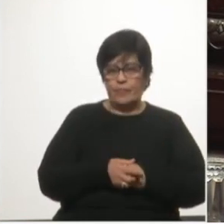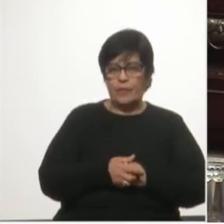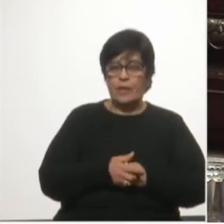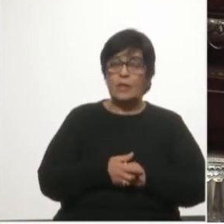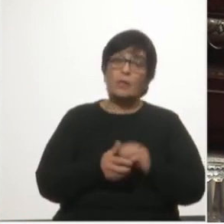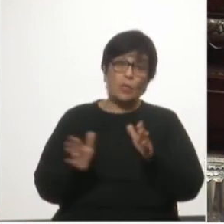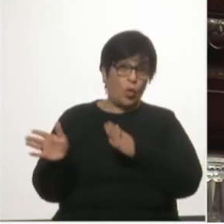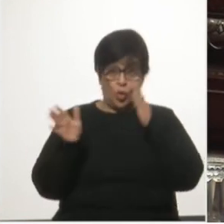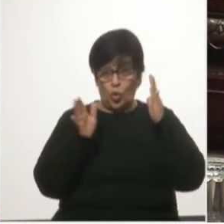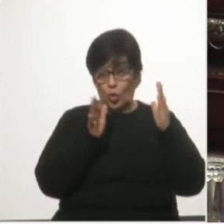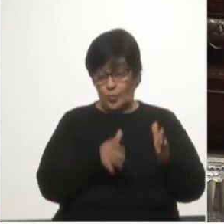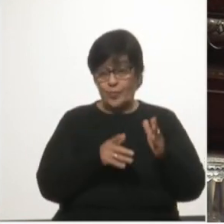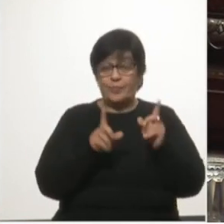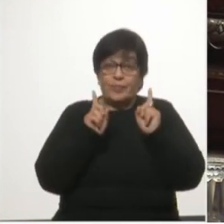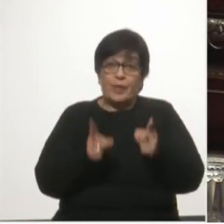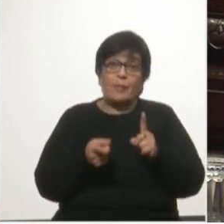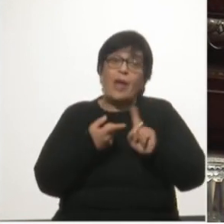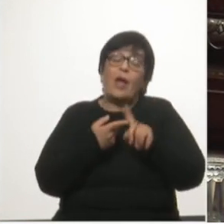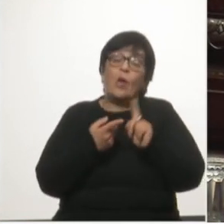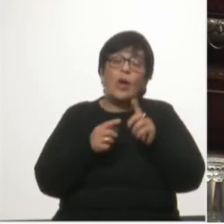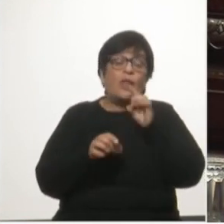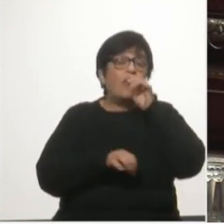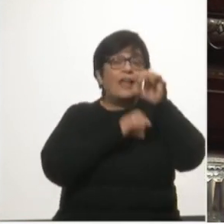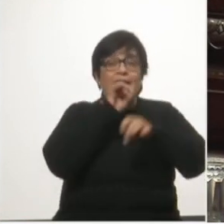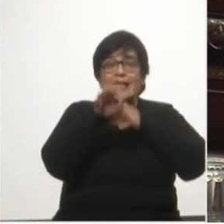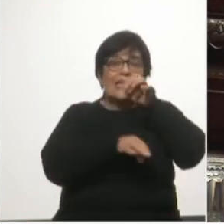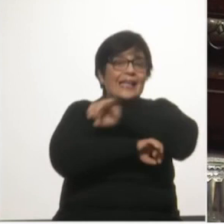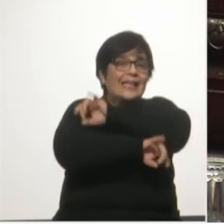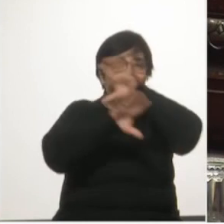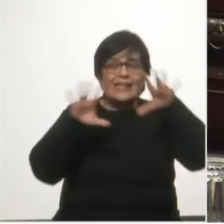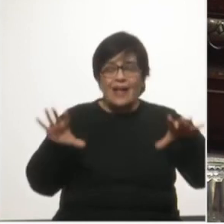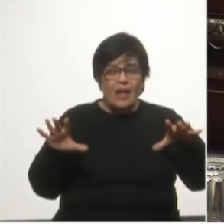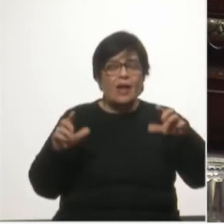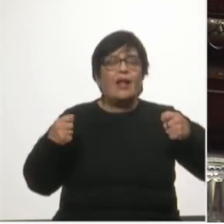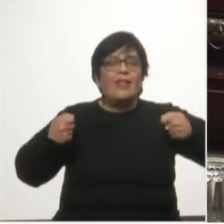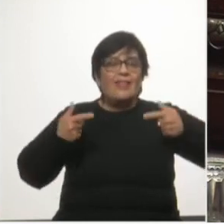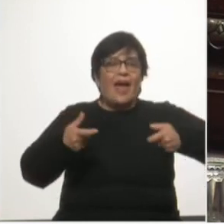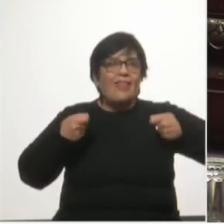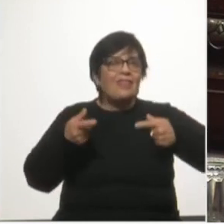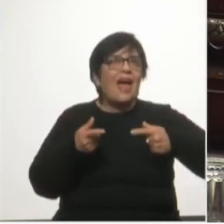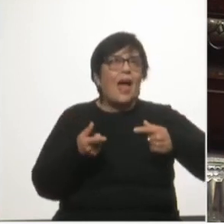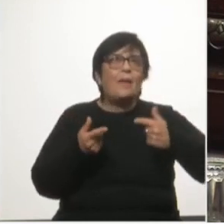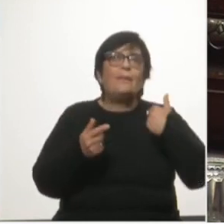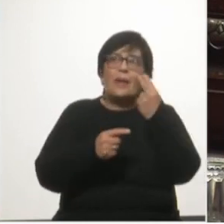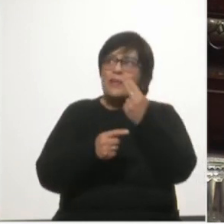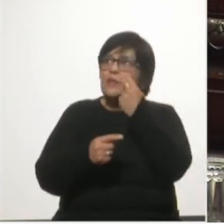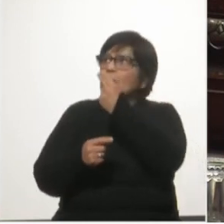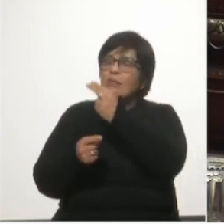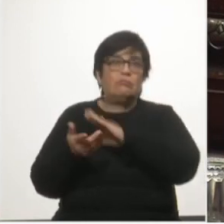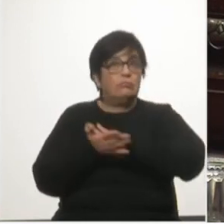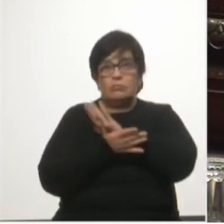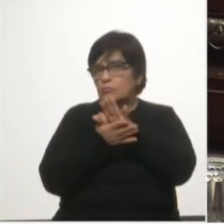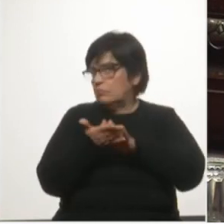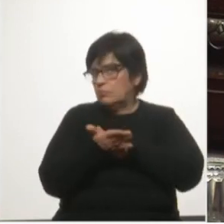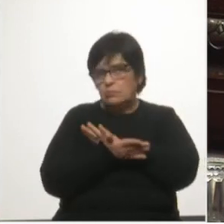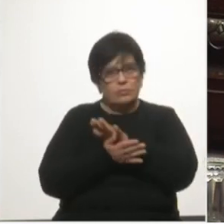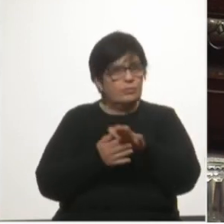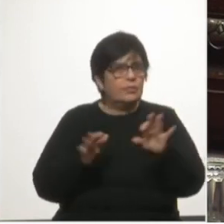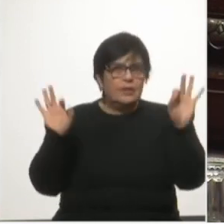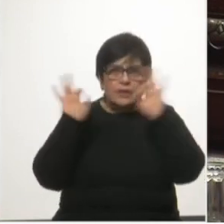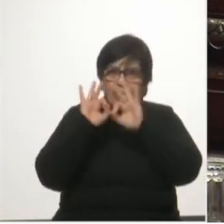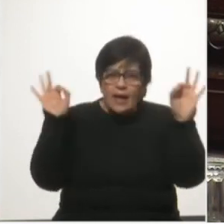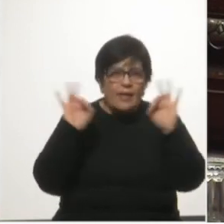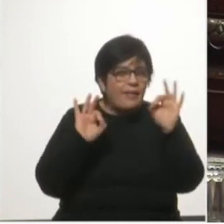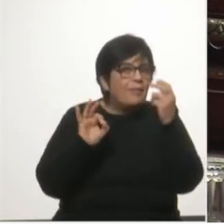Por otra parte, en el acuerdo se establece que no se otorgarán nuevas concesiones, ni permisos, ni